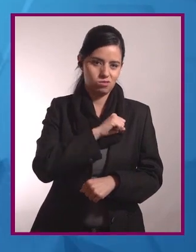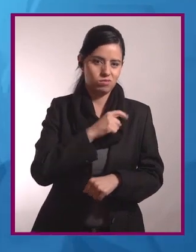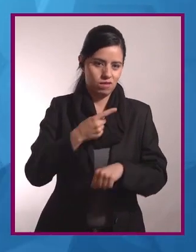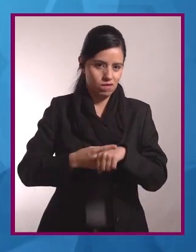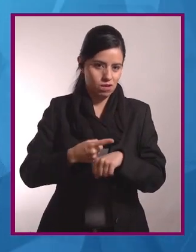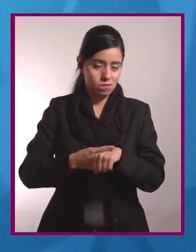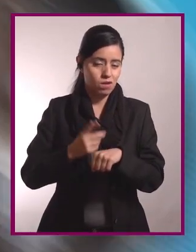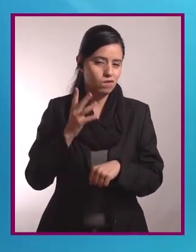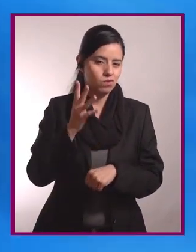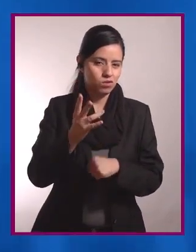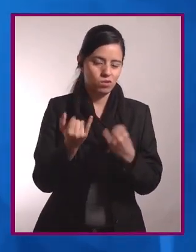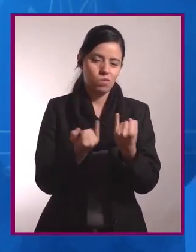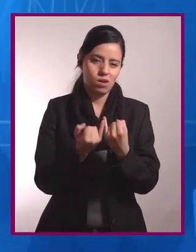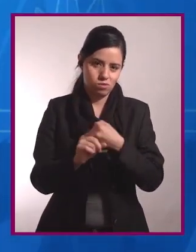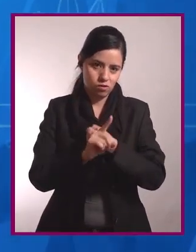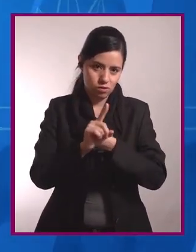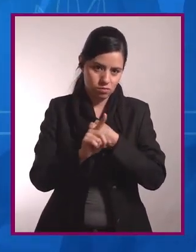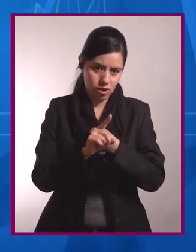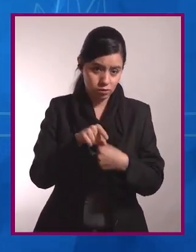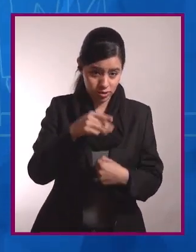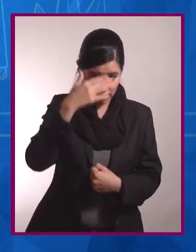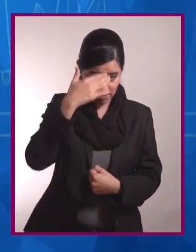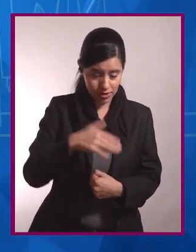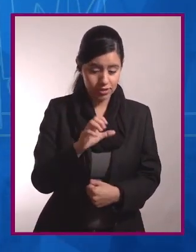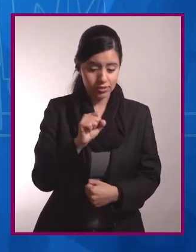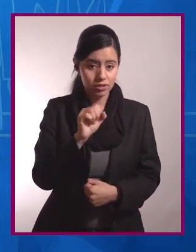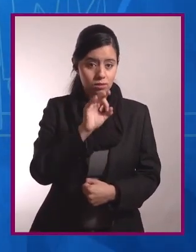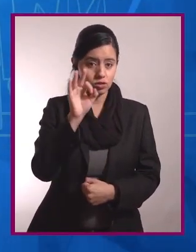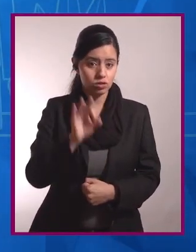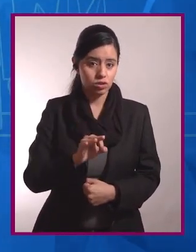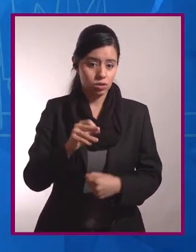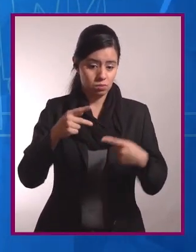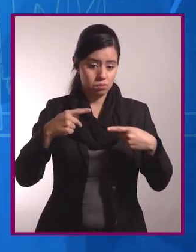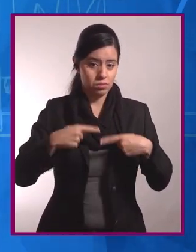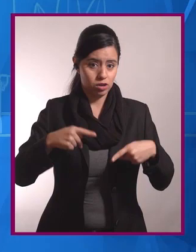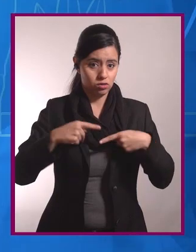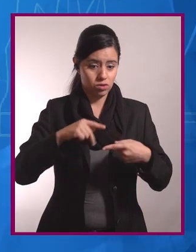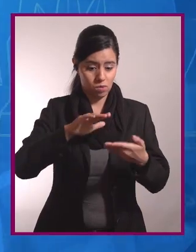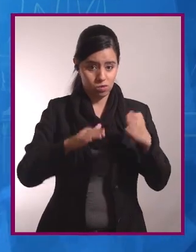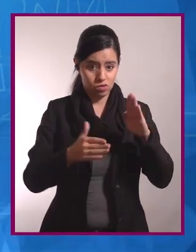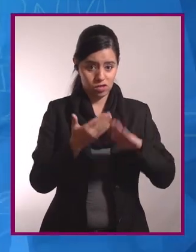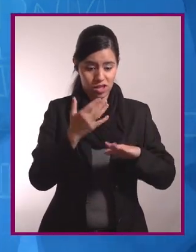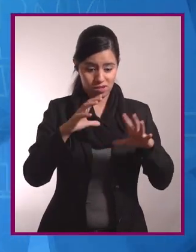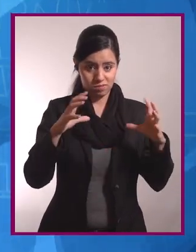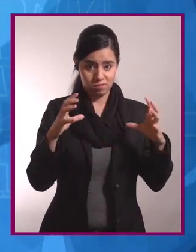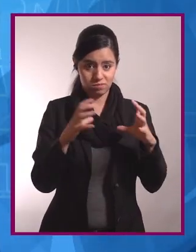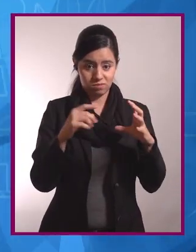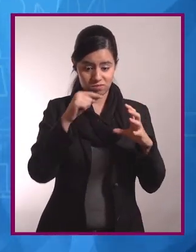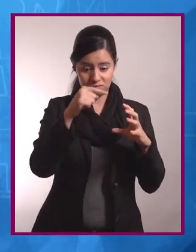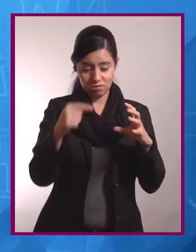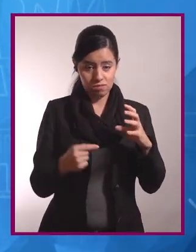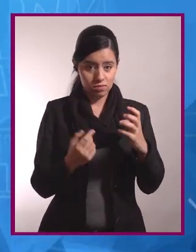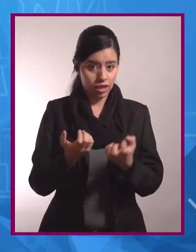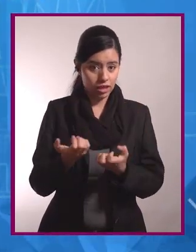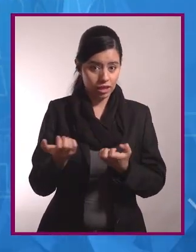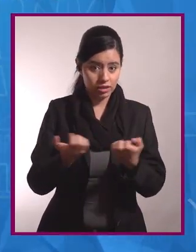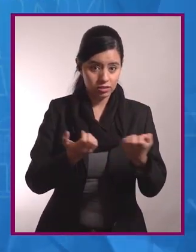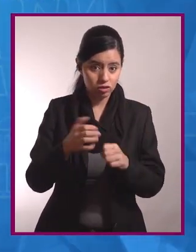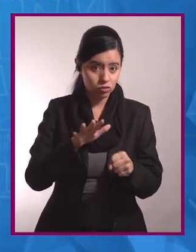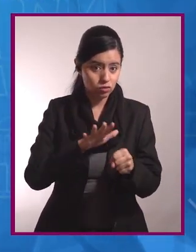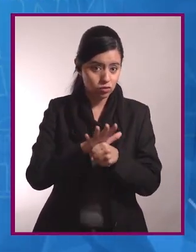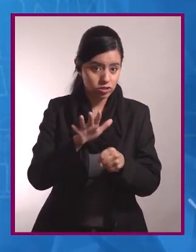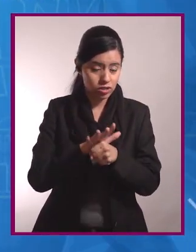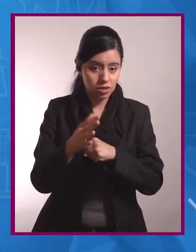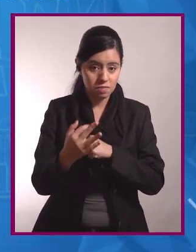futura. ¿Sabías que el 60% de la población mundial no realiza la actividad física necesaria para